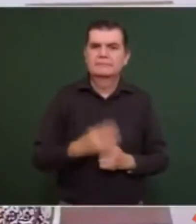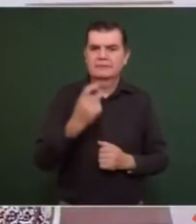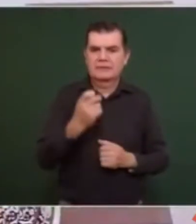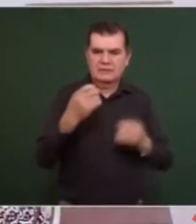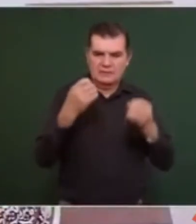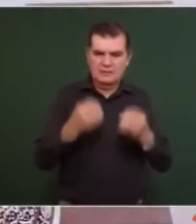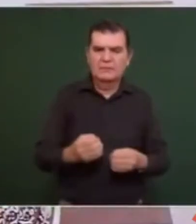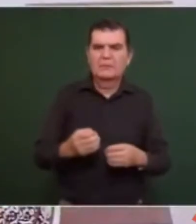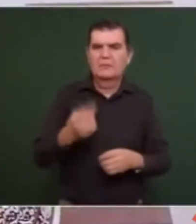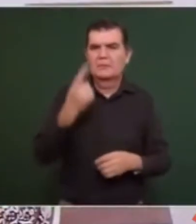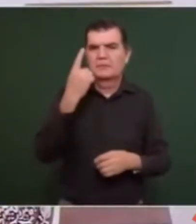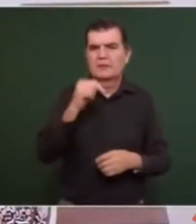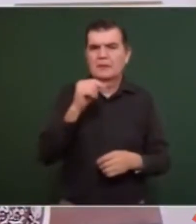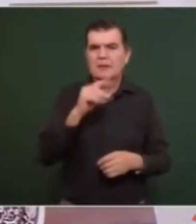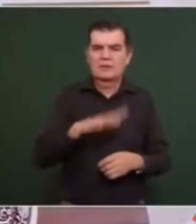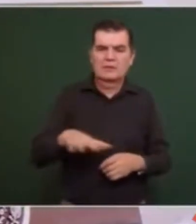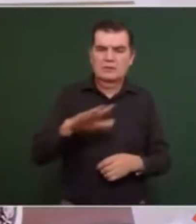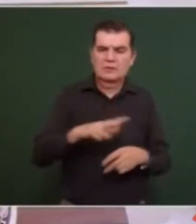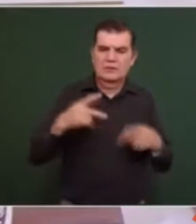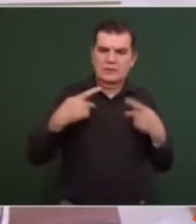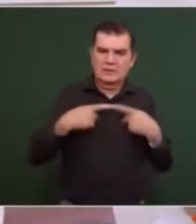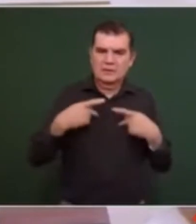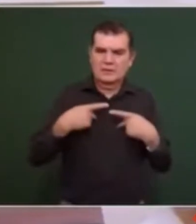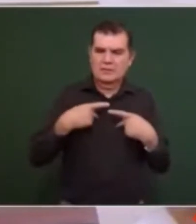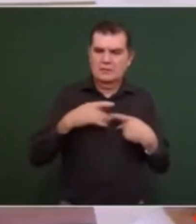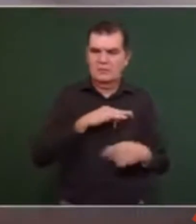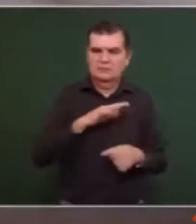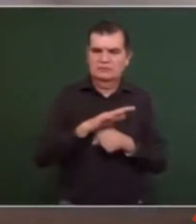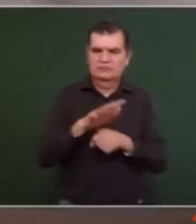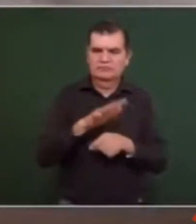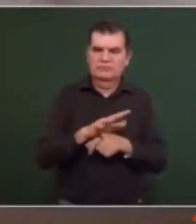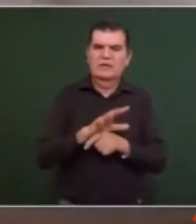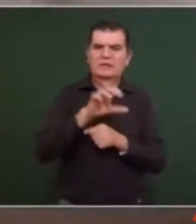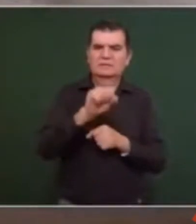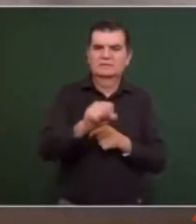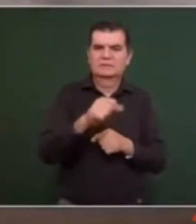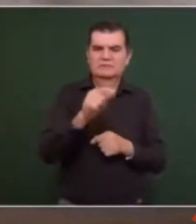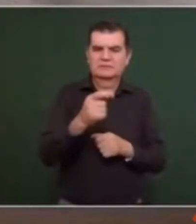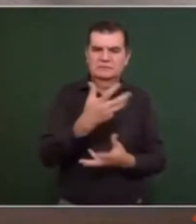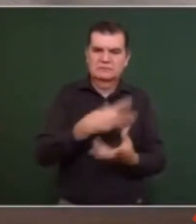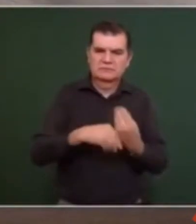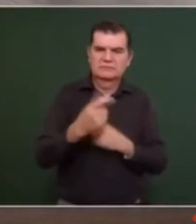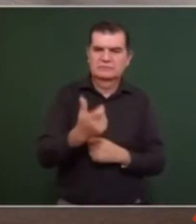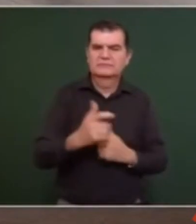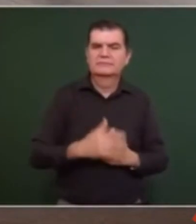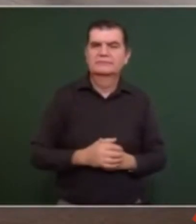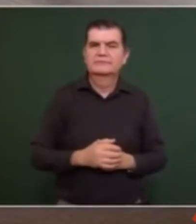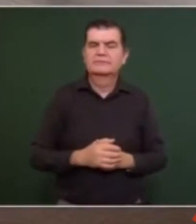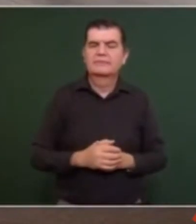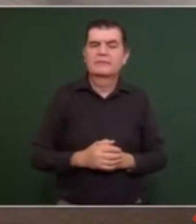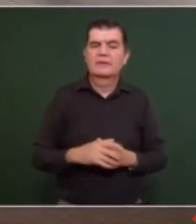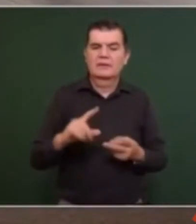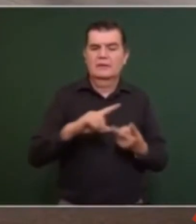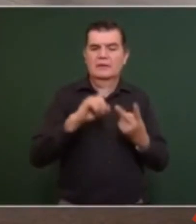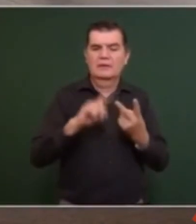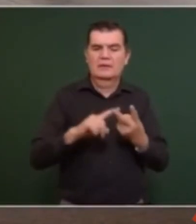este compromiso para que a la gente le alcance sus recursos luego